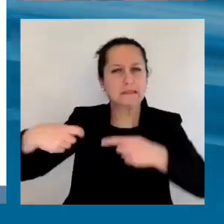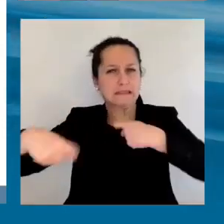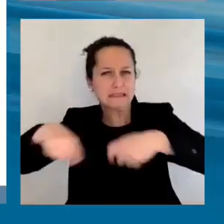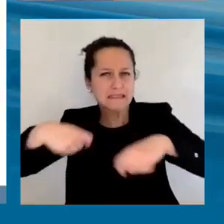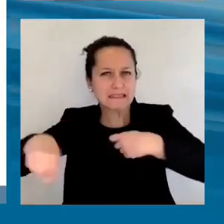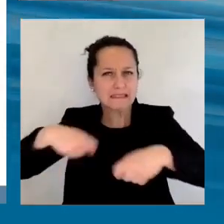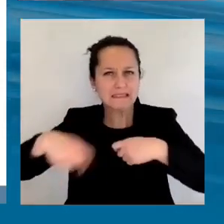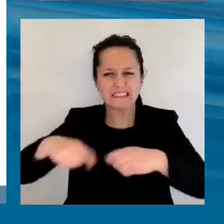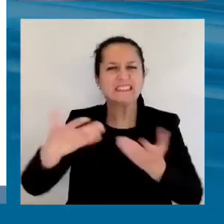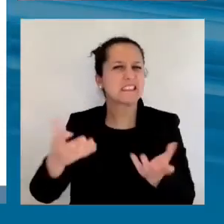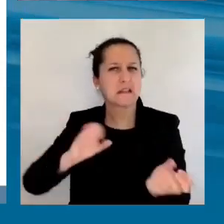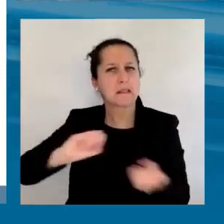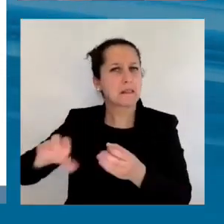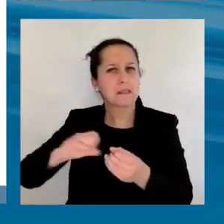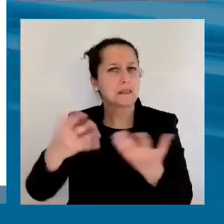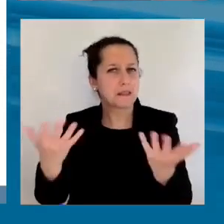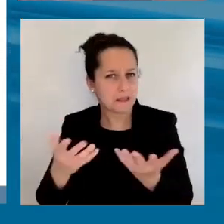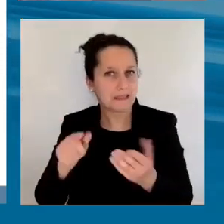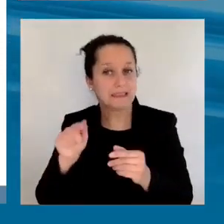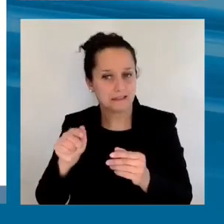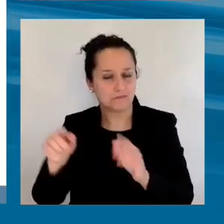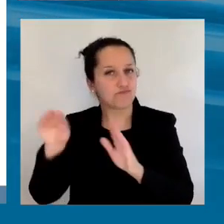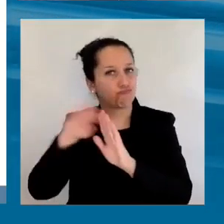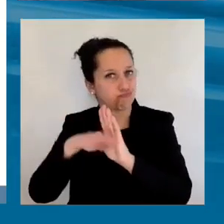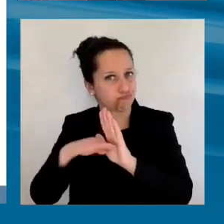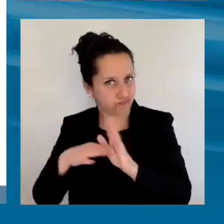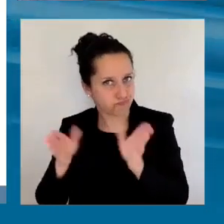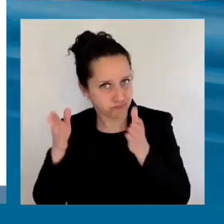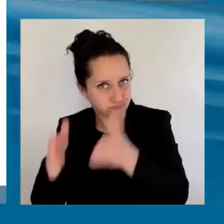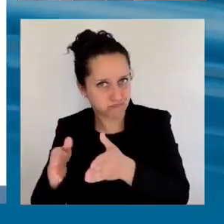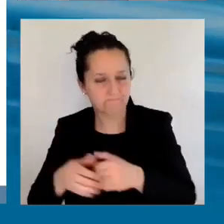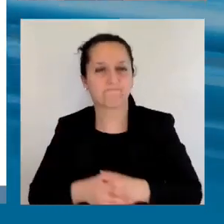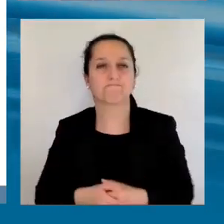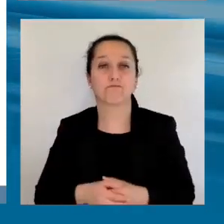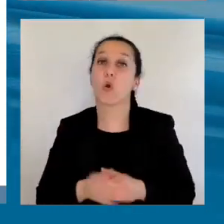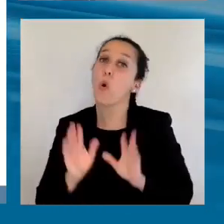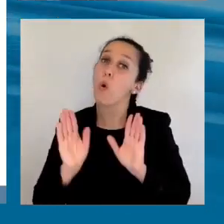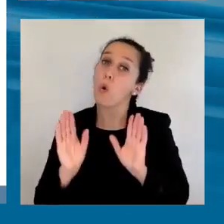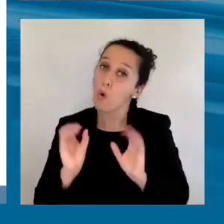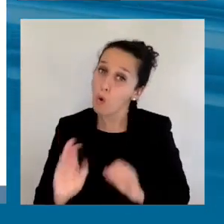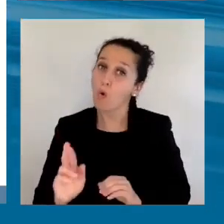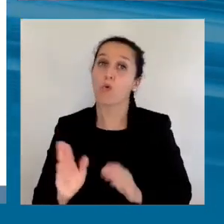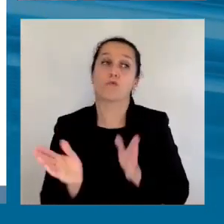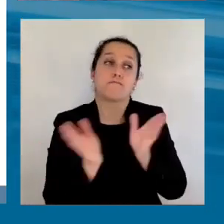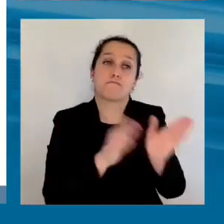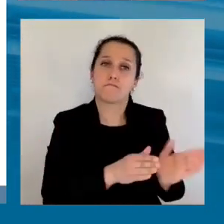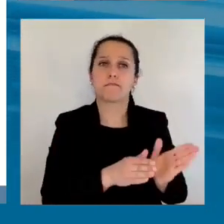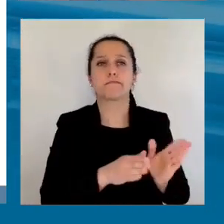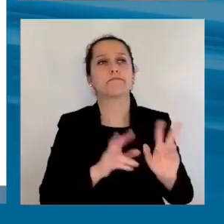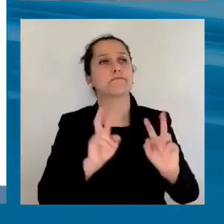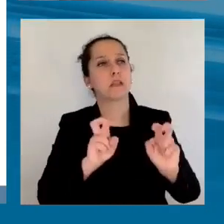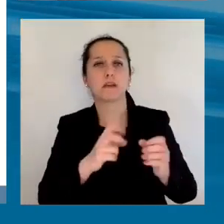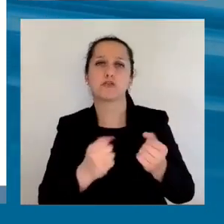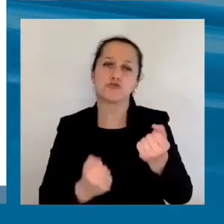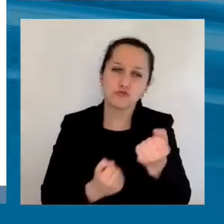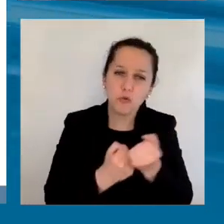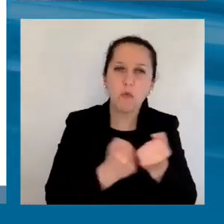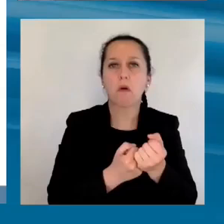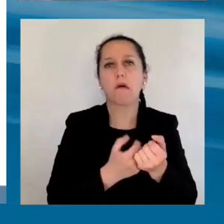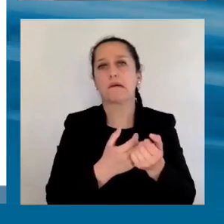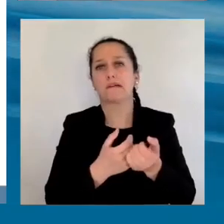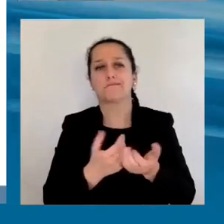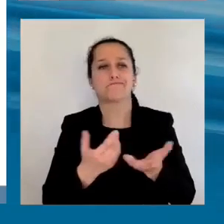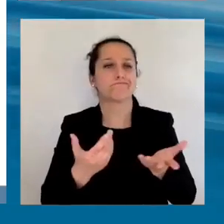es un escenario que estamos viendo de medidas unilaterales, de aranceles y subsidios que no son consultados, que